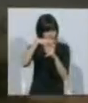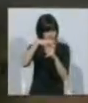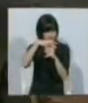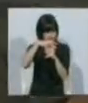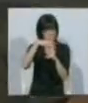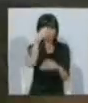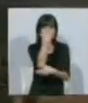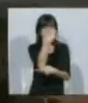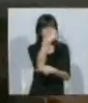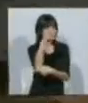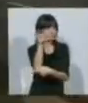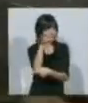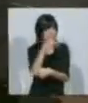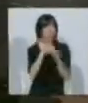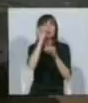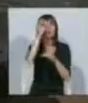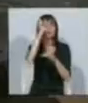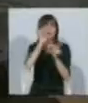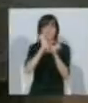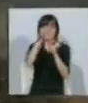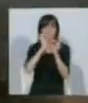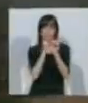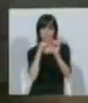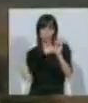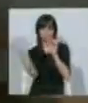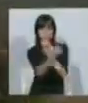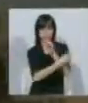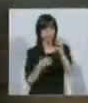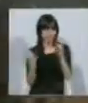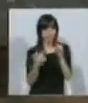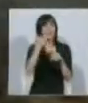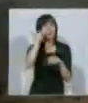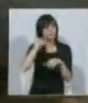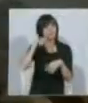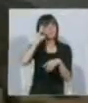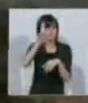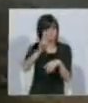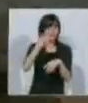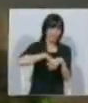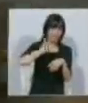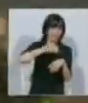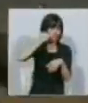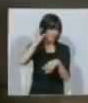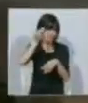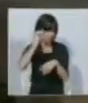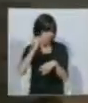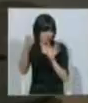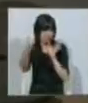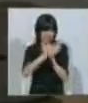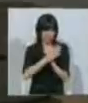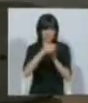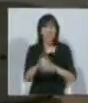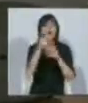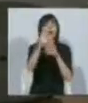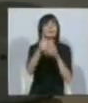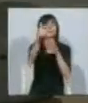antena parabólica de 12 metros de diámetro, que va a ubicar a la Argentina, y bueno, también a Brasil, a la vanguardia mundial